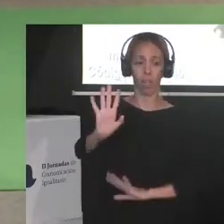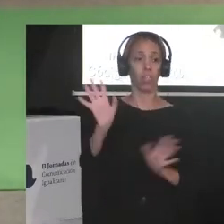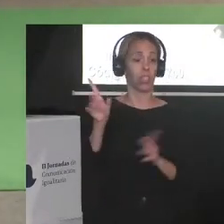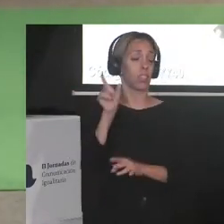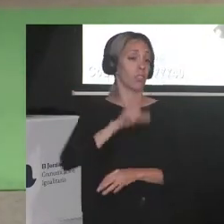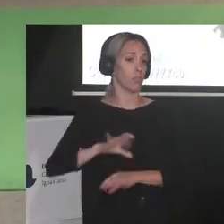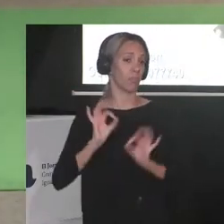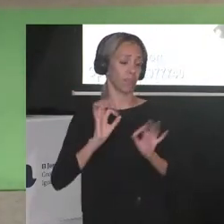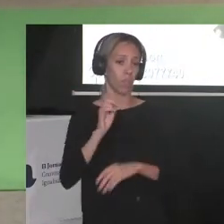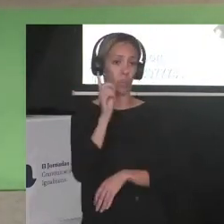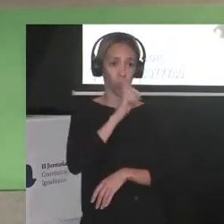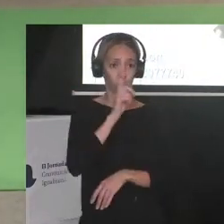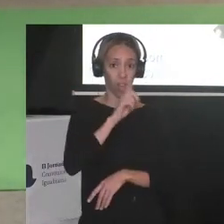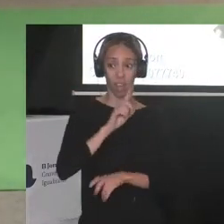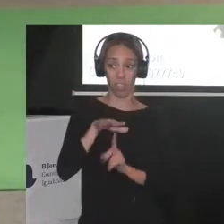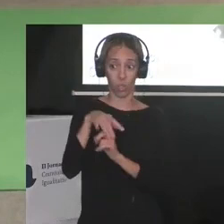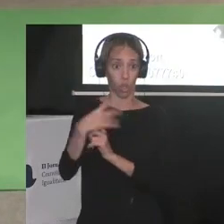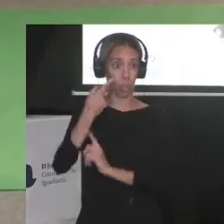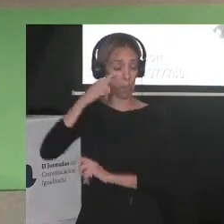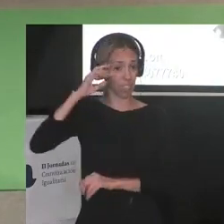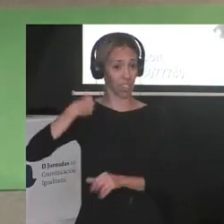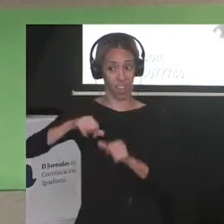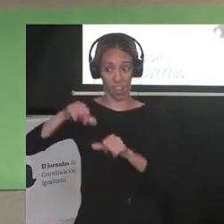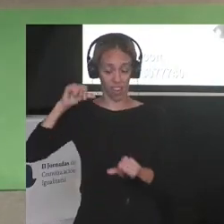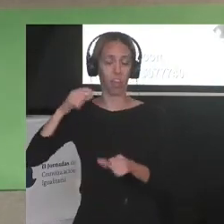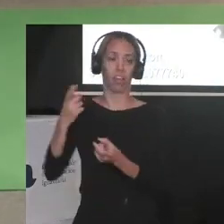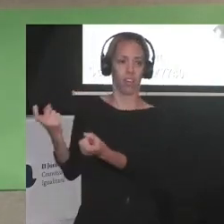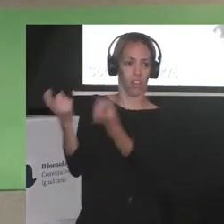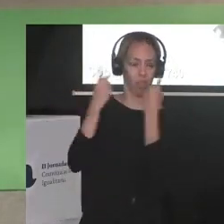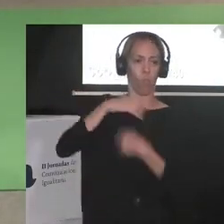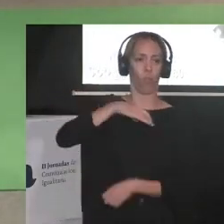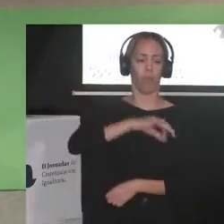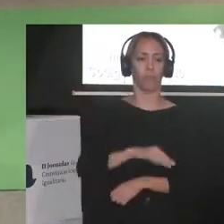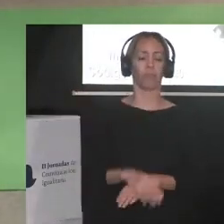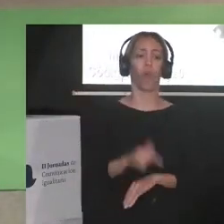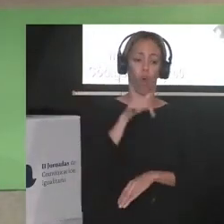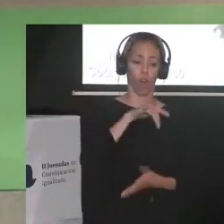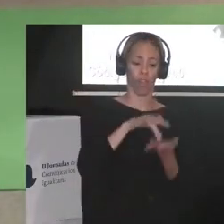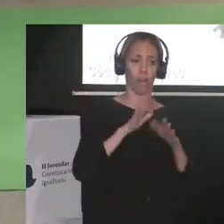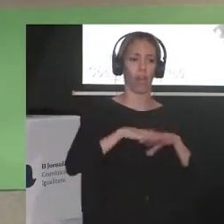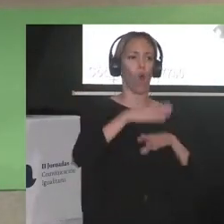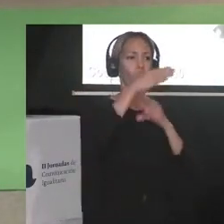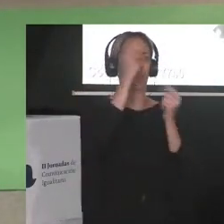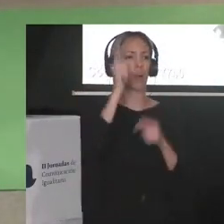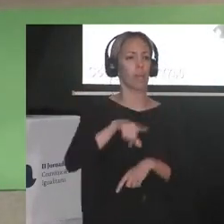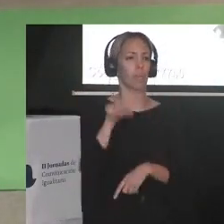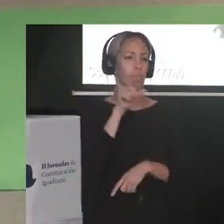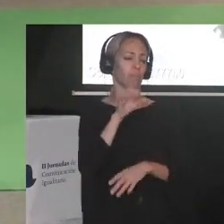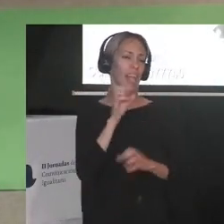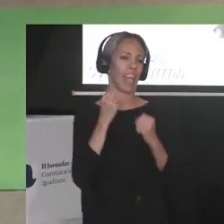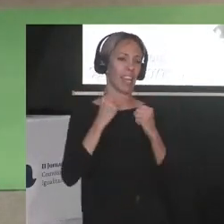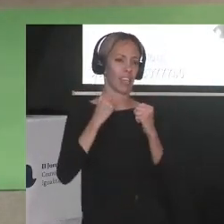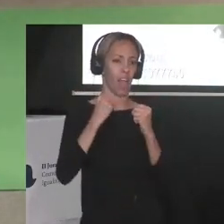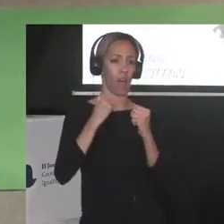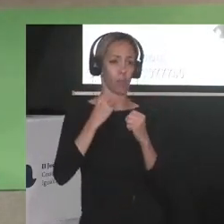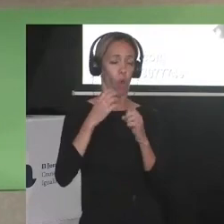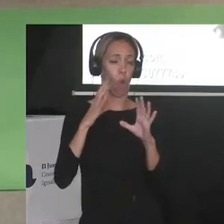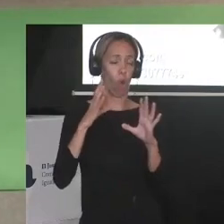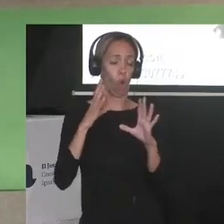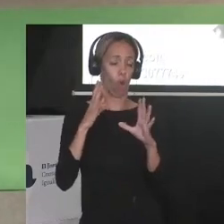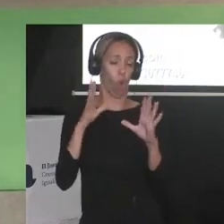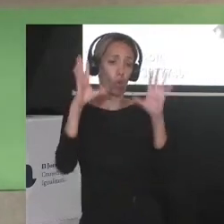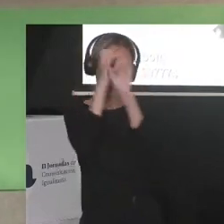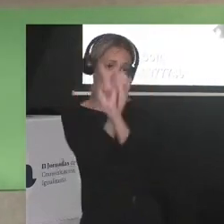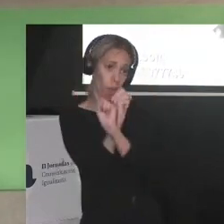al respecto. Hoy también es un buen día para no olvidar cómo las fuerzas más oscuras o sea los blancos los